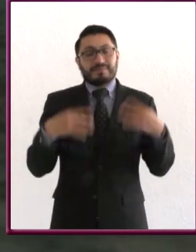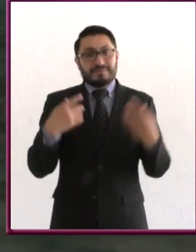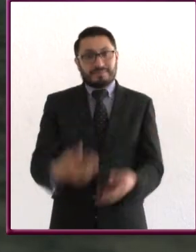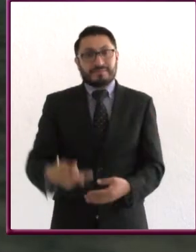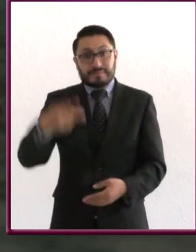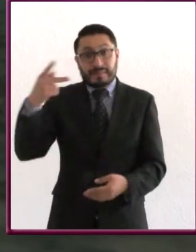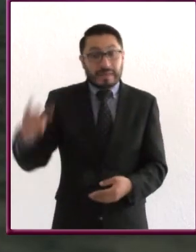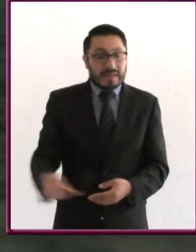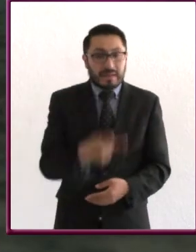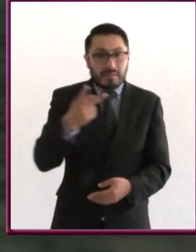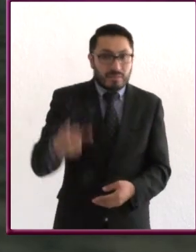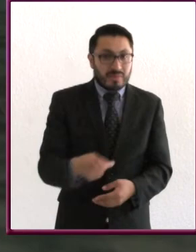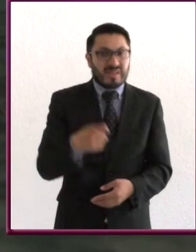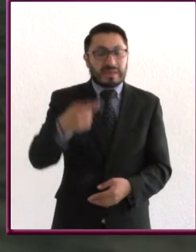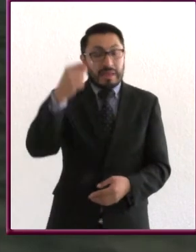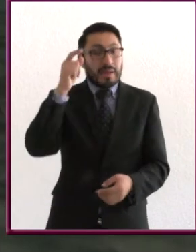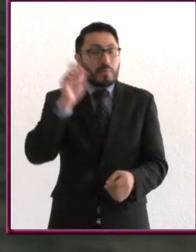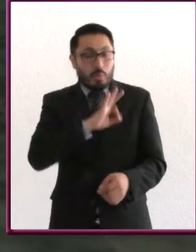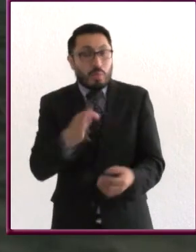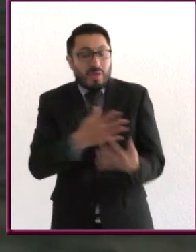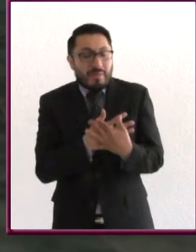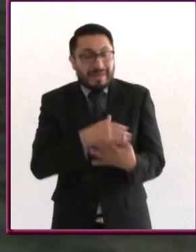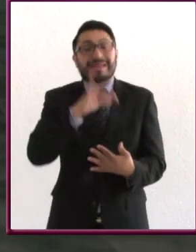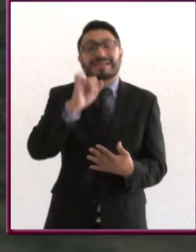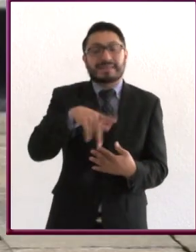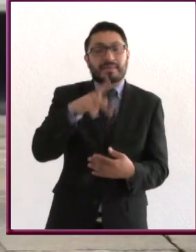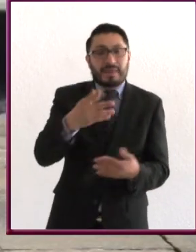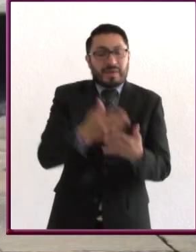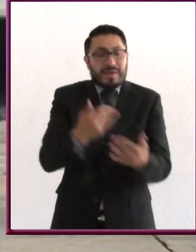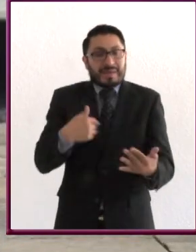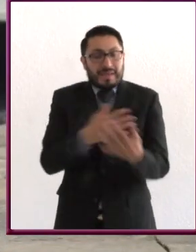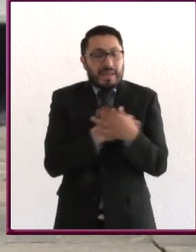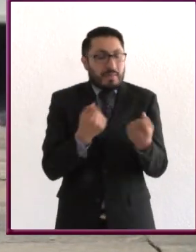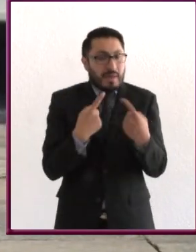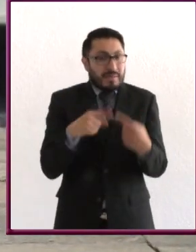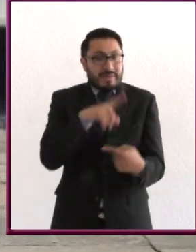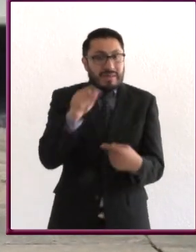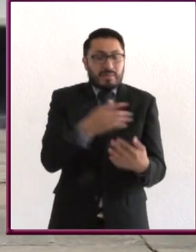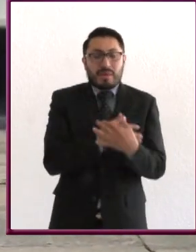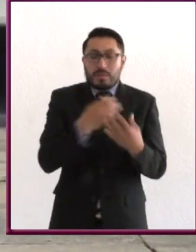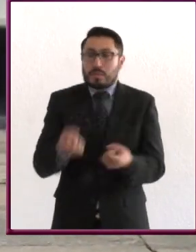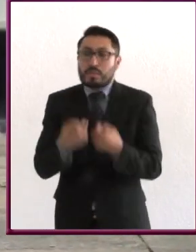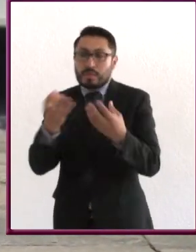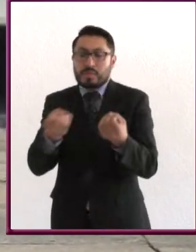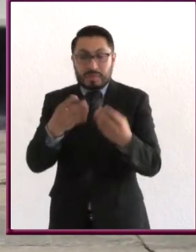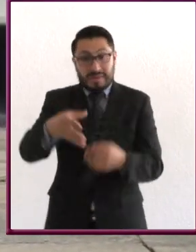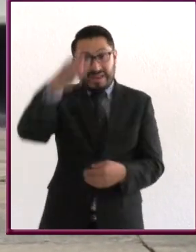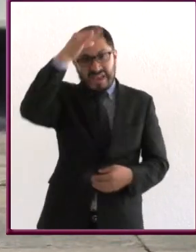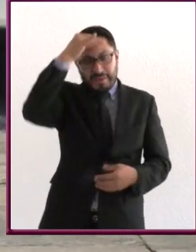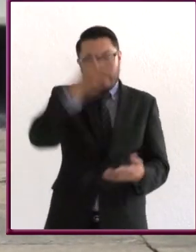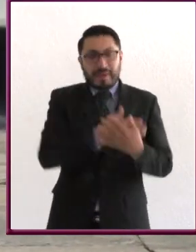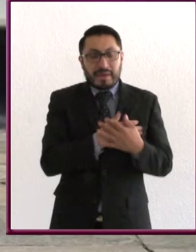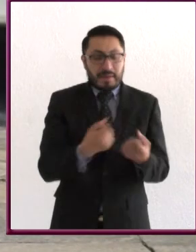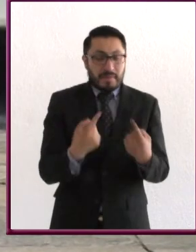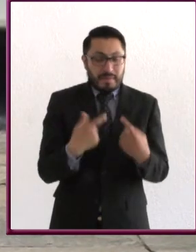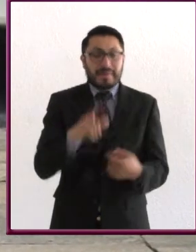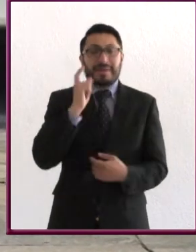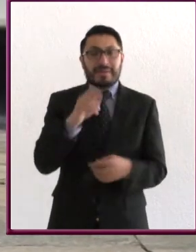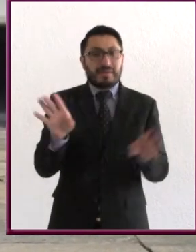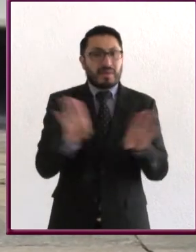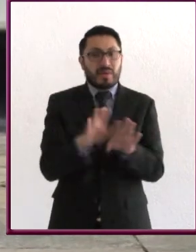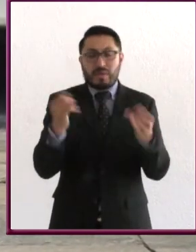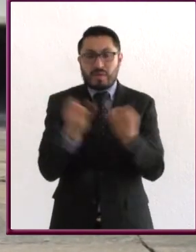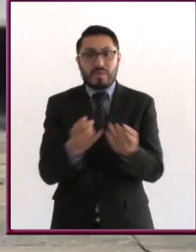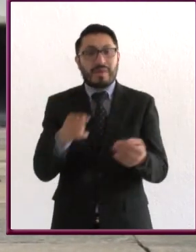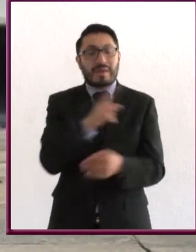para amar y entregar amor a los demás. Aprender a amar significa también aprender a mantenernos al margen de las